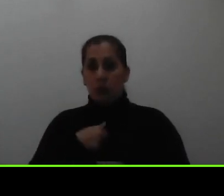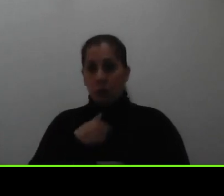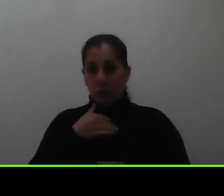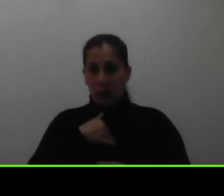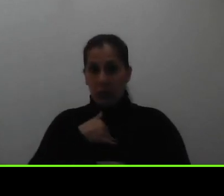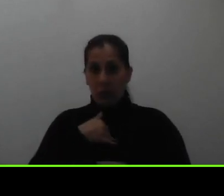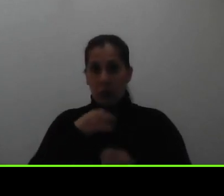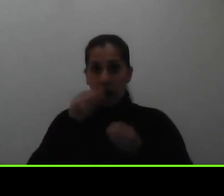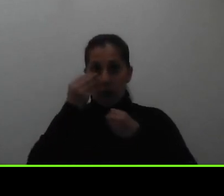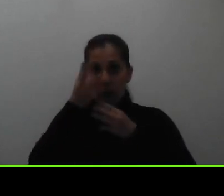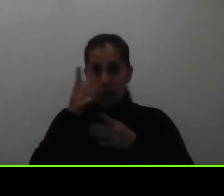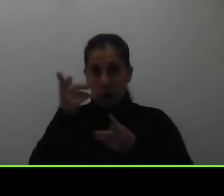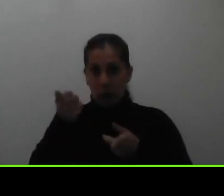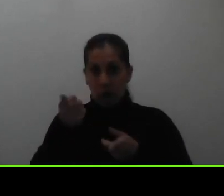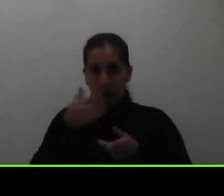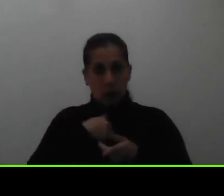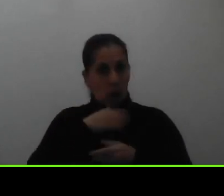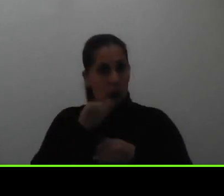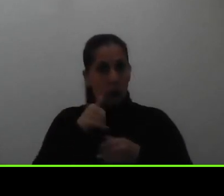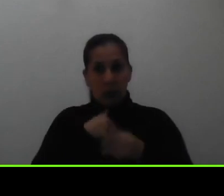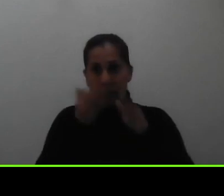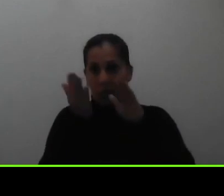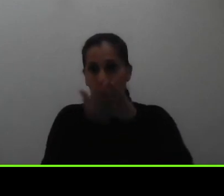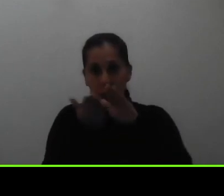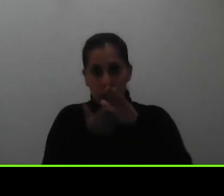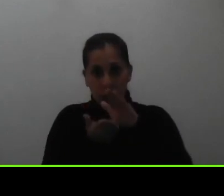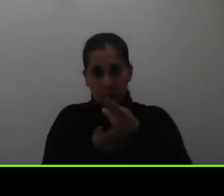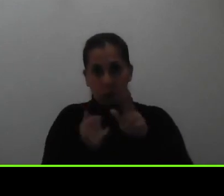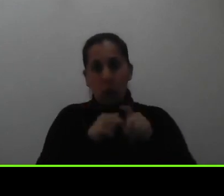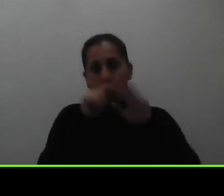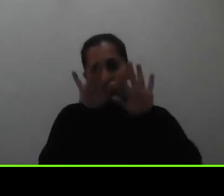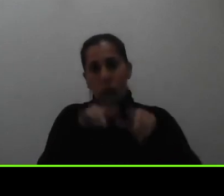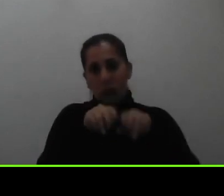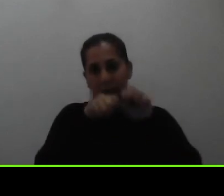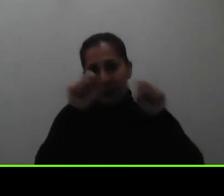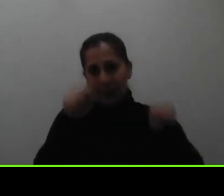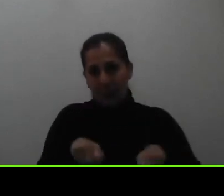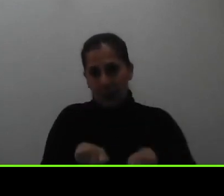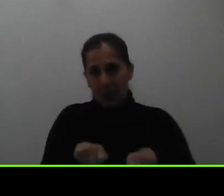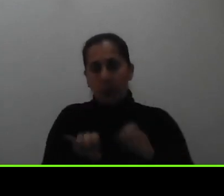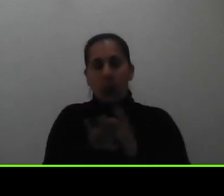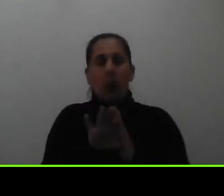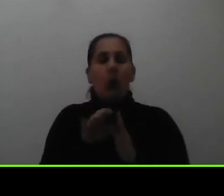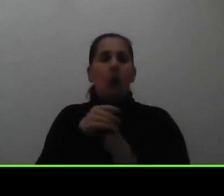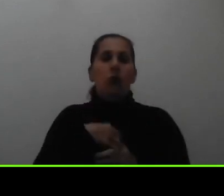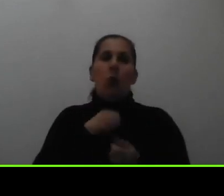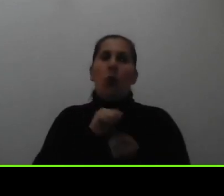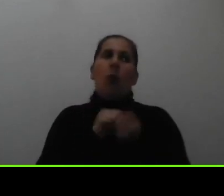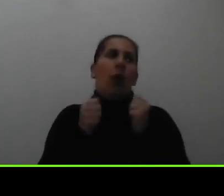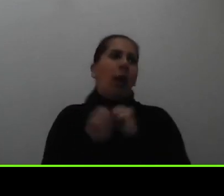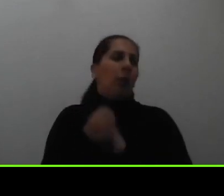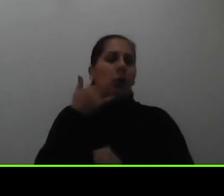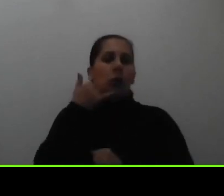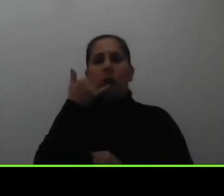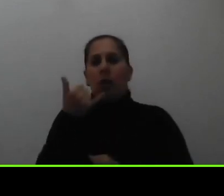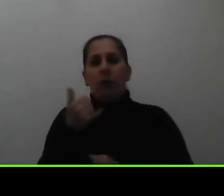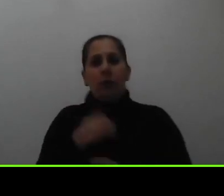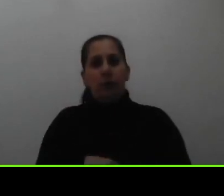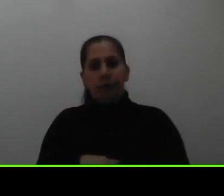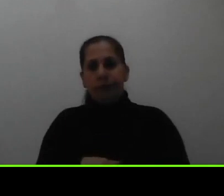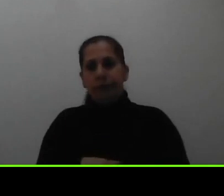es todo lo que tengamos registrado en los sistemas entonces si ustedes un día cambiaron de número de teléfono y se les olvidó